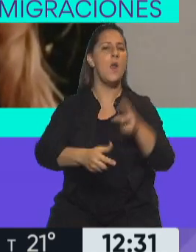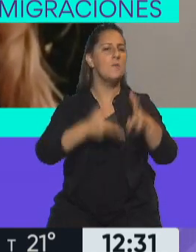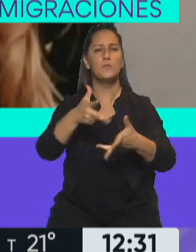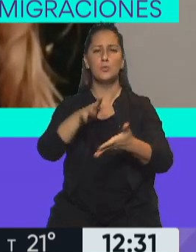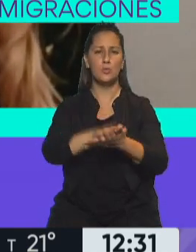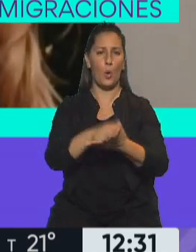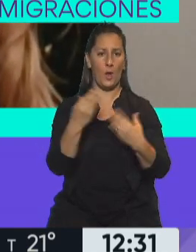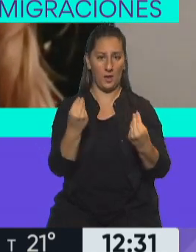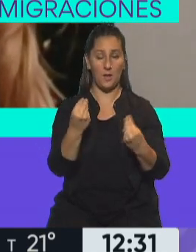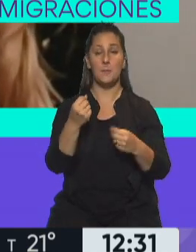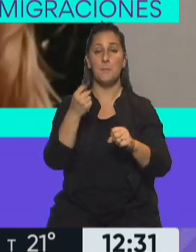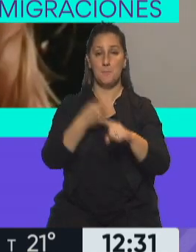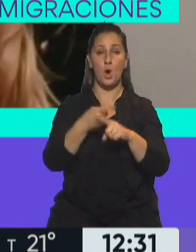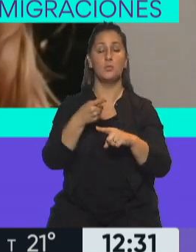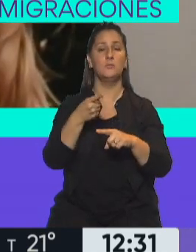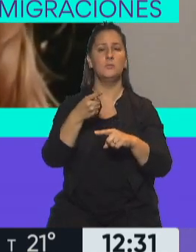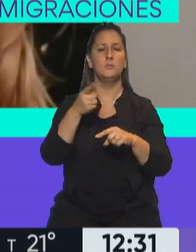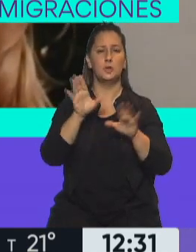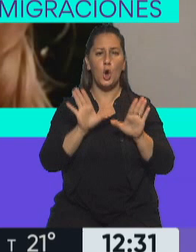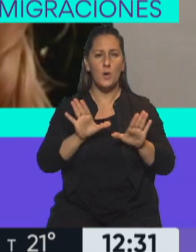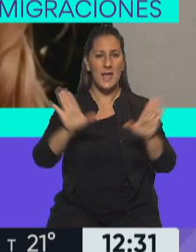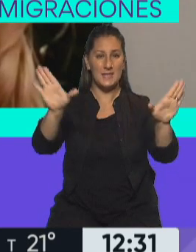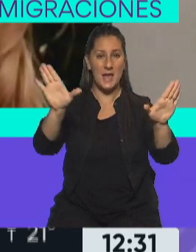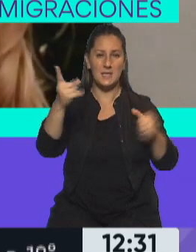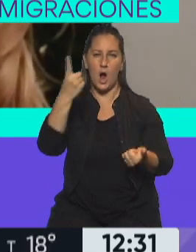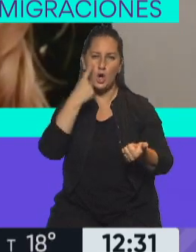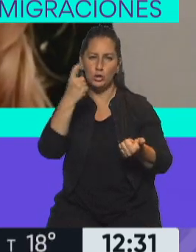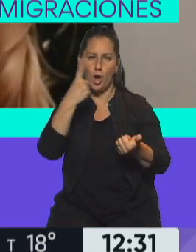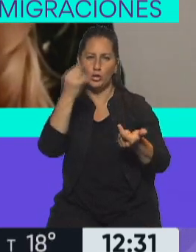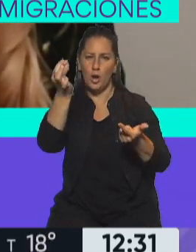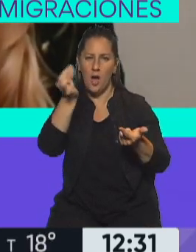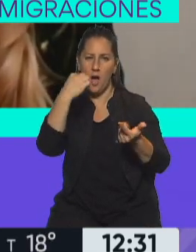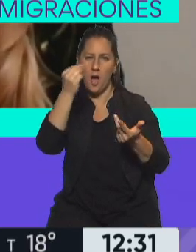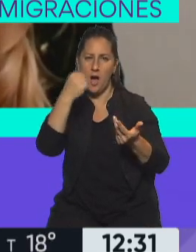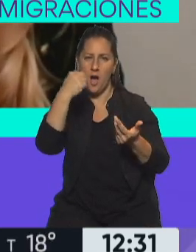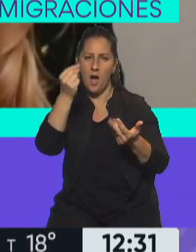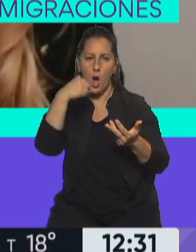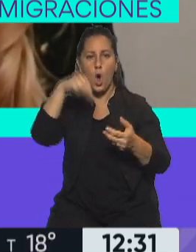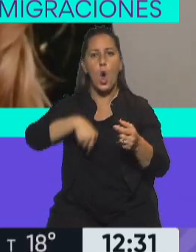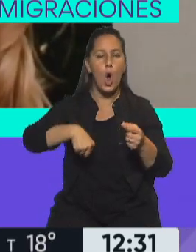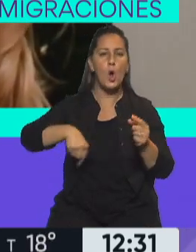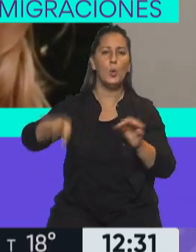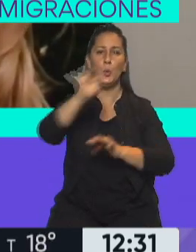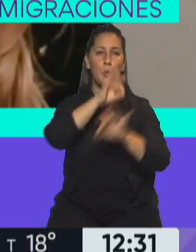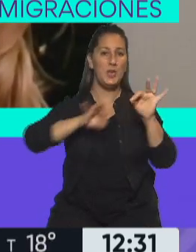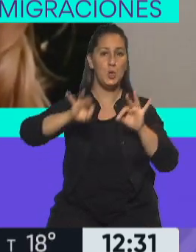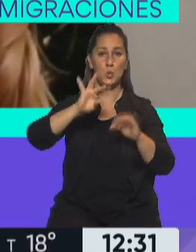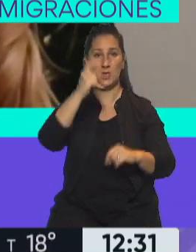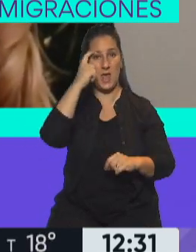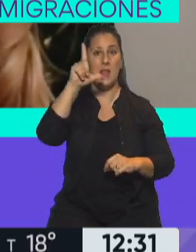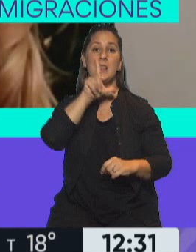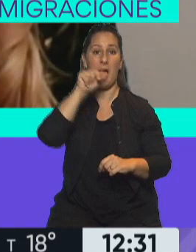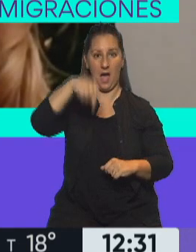justamente que producto de que estamos haciendo estos controles en ESAISA, hoy no tenemos circulación de esta variante